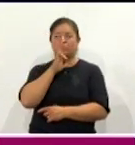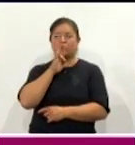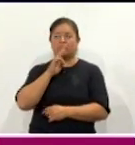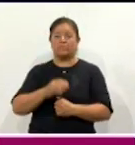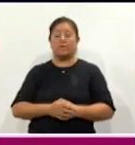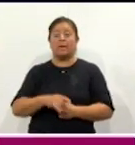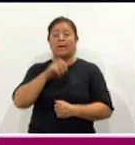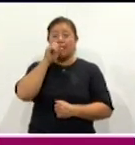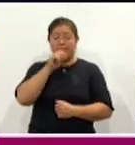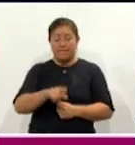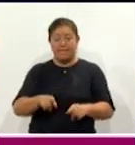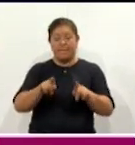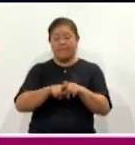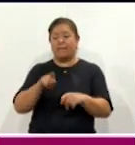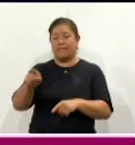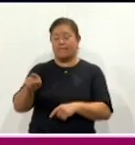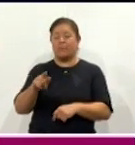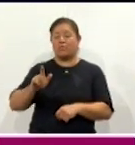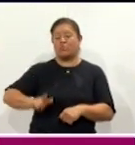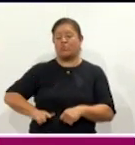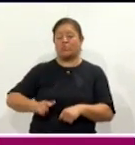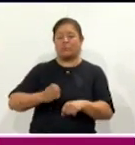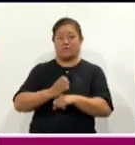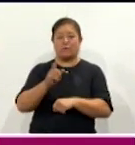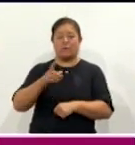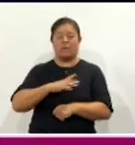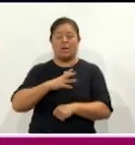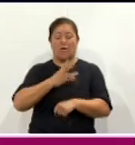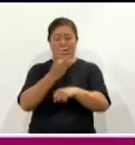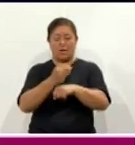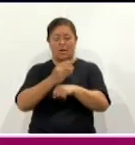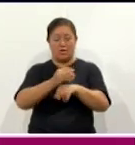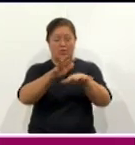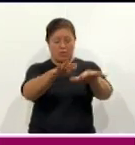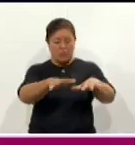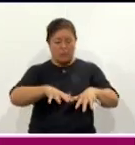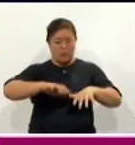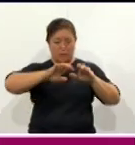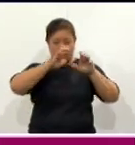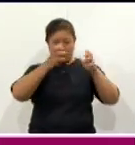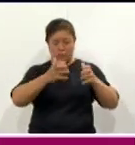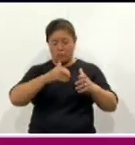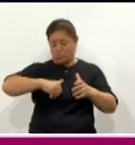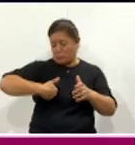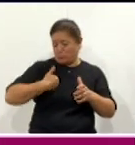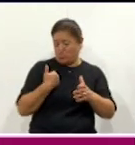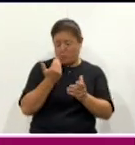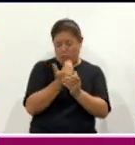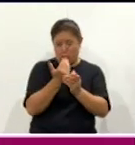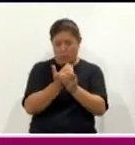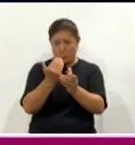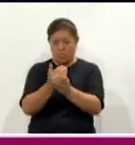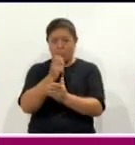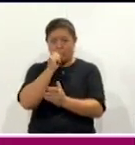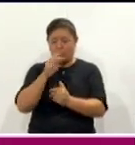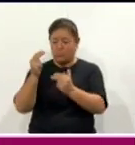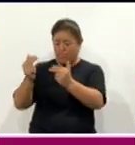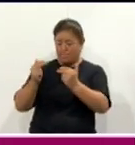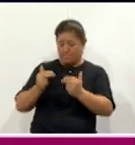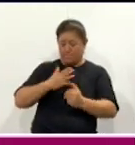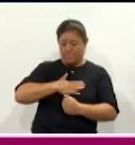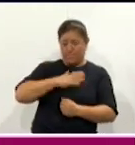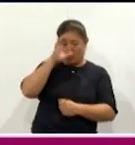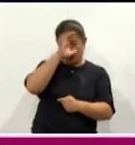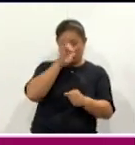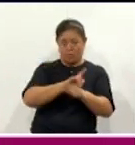Igualmente, el gobierno del Estado rehabilitó la bodega del acervo cultural de Tlaxcala, además de ampliar la dirección del patrimonio cultural en el Centro